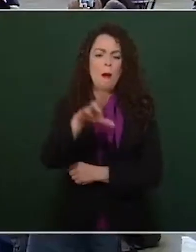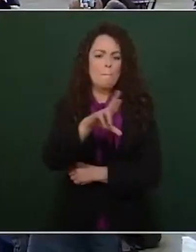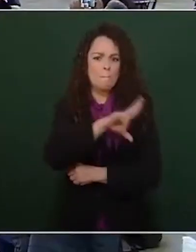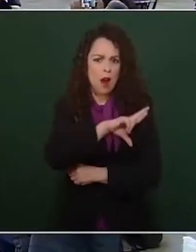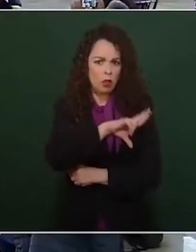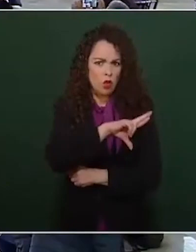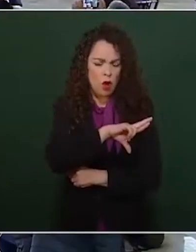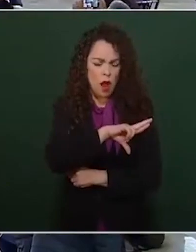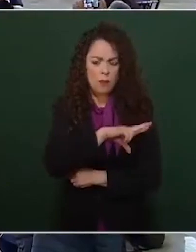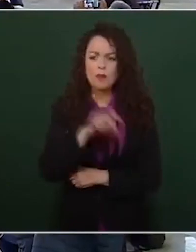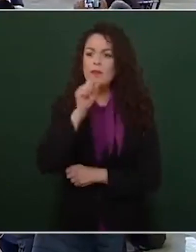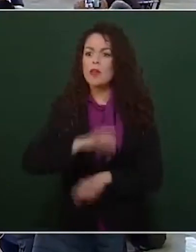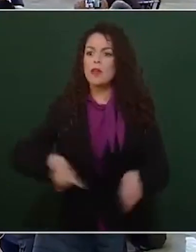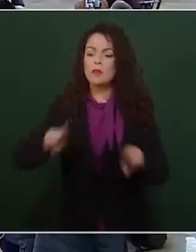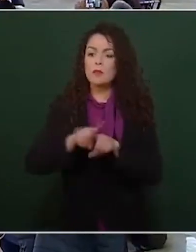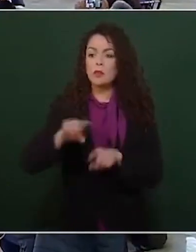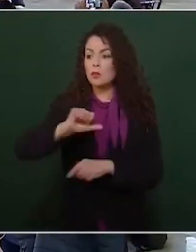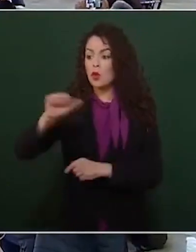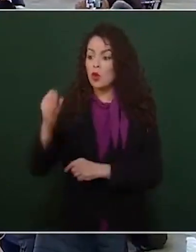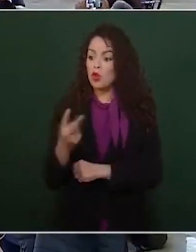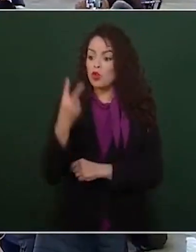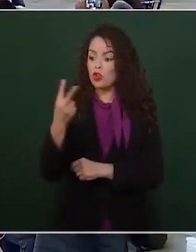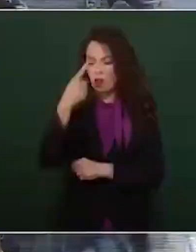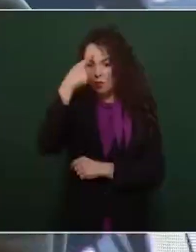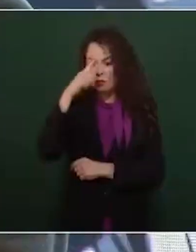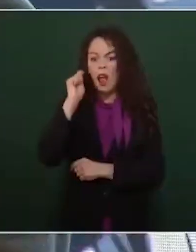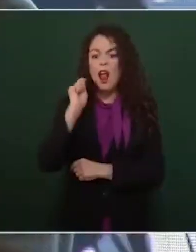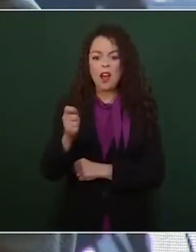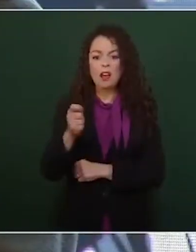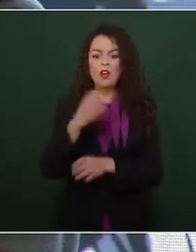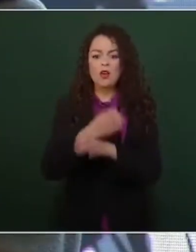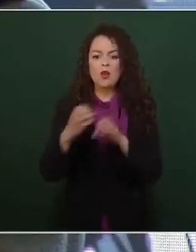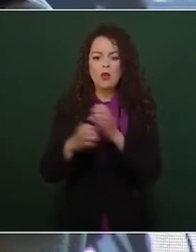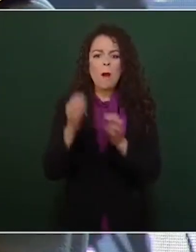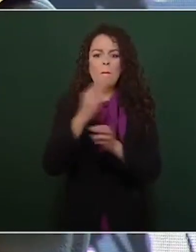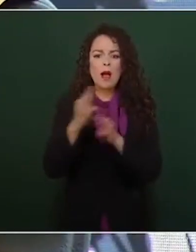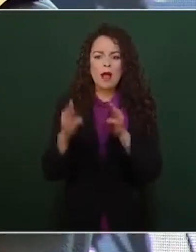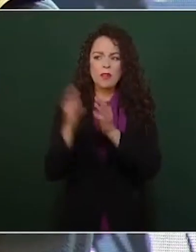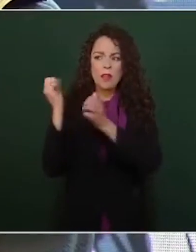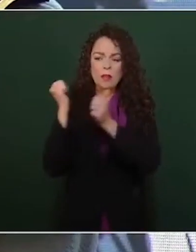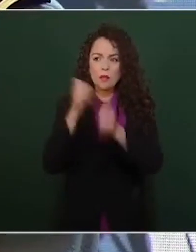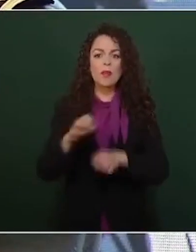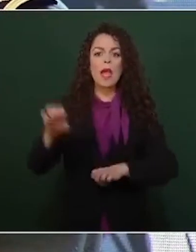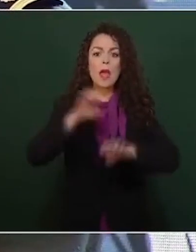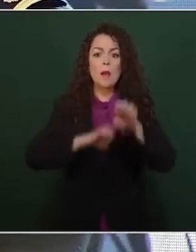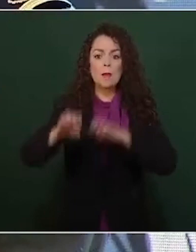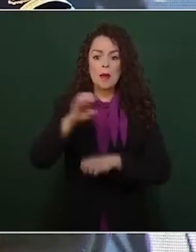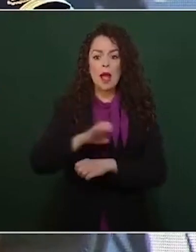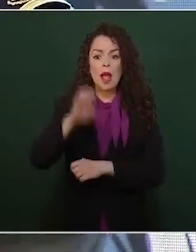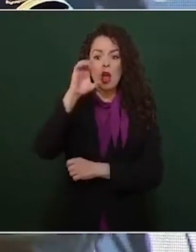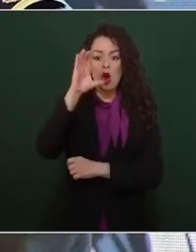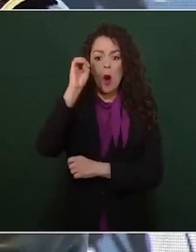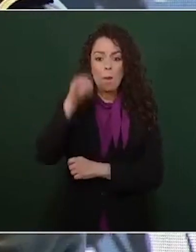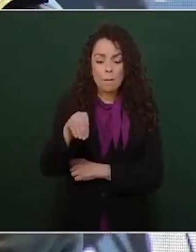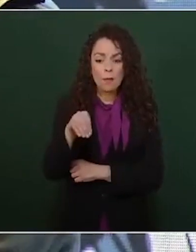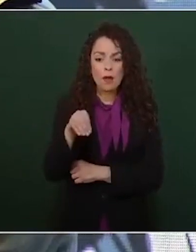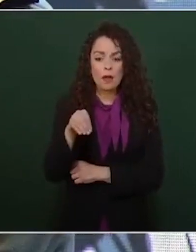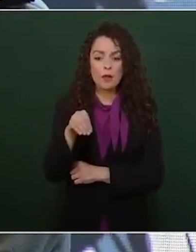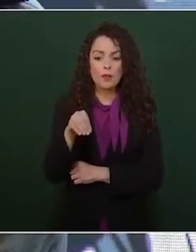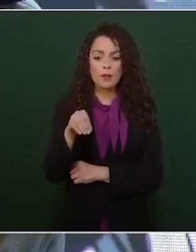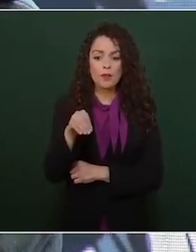También dos operaciones de carga por parte de la empresa Incom, que vienen también de